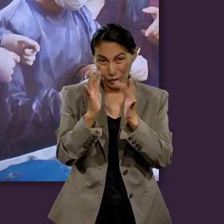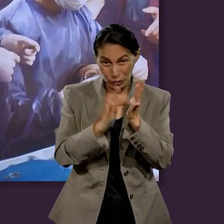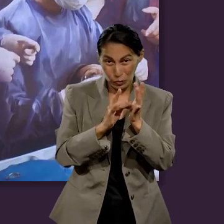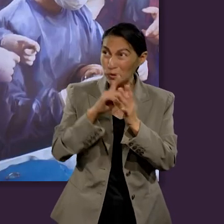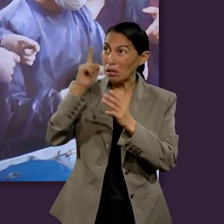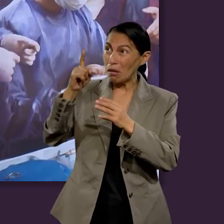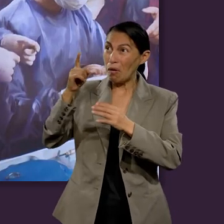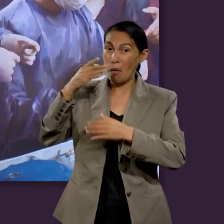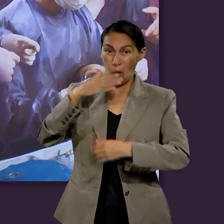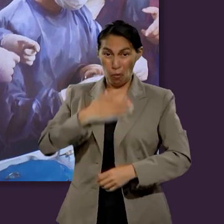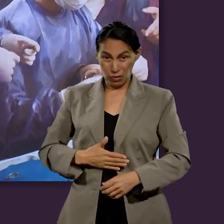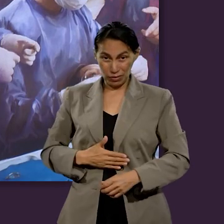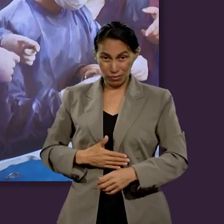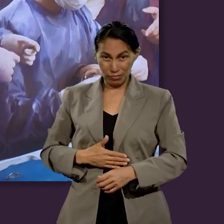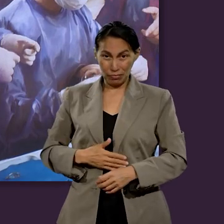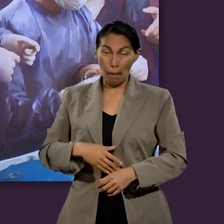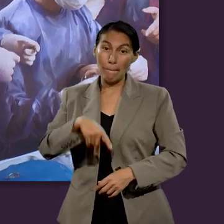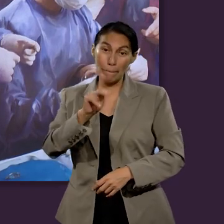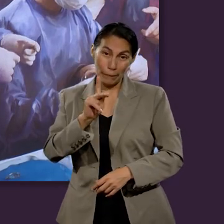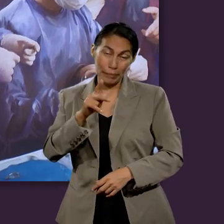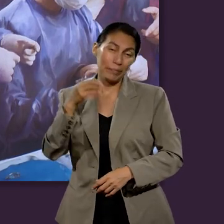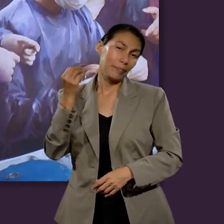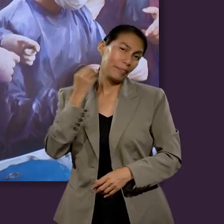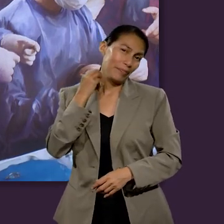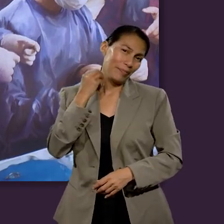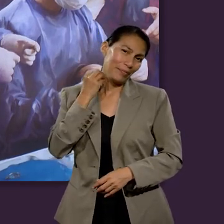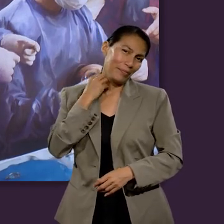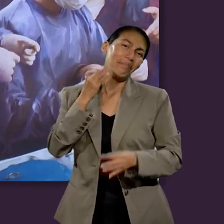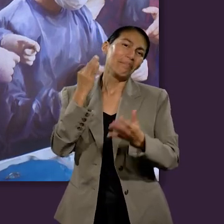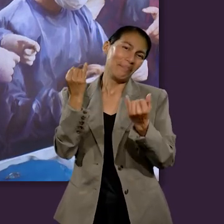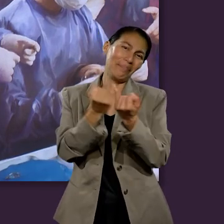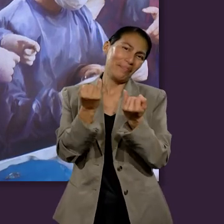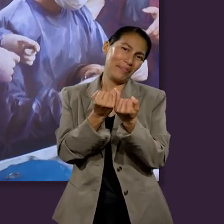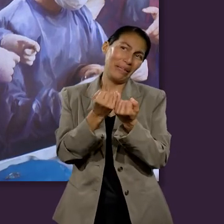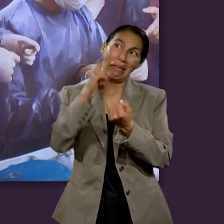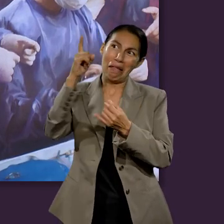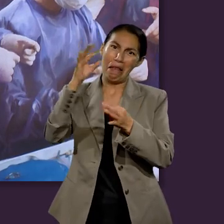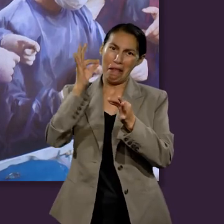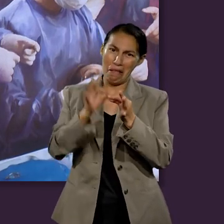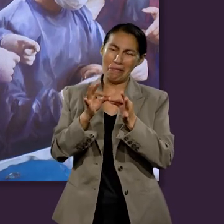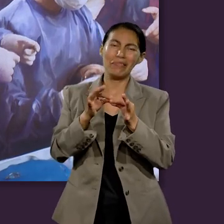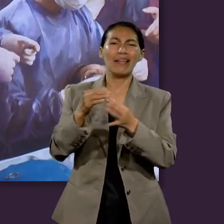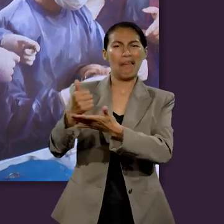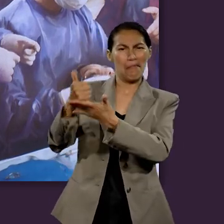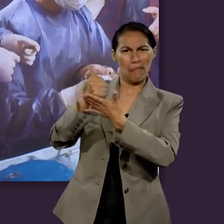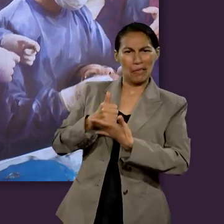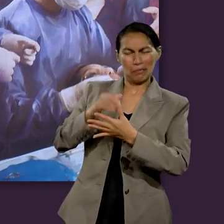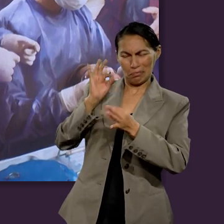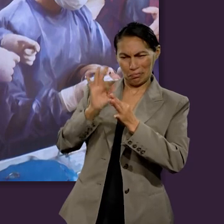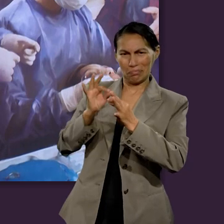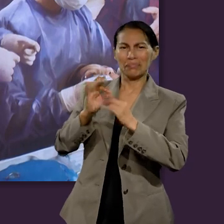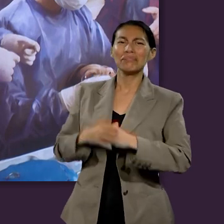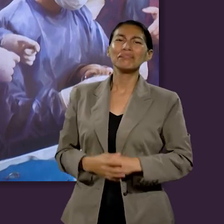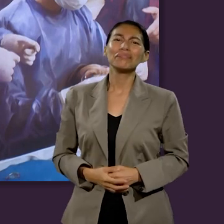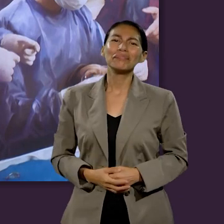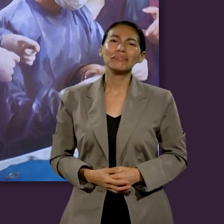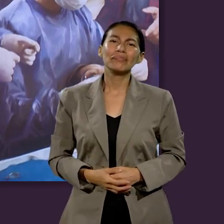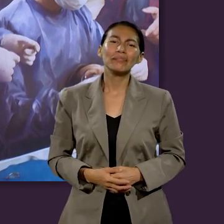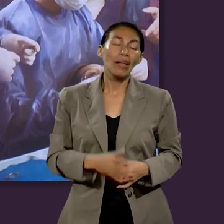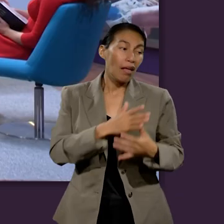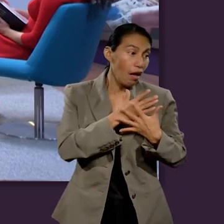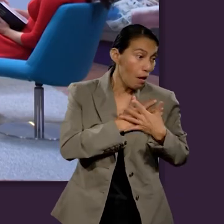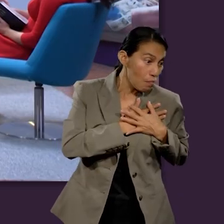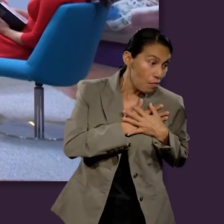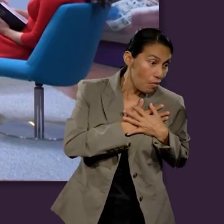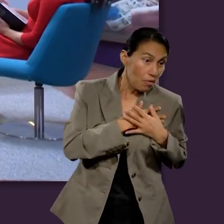Quiero recordar que Jesús no solo es el juez, sino es nuestro abogado defensor listo para ayudarnos en cualquier cosa.